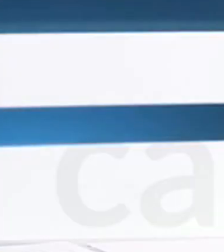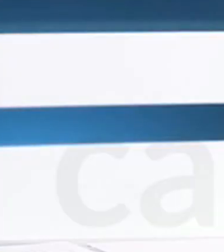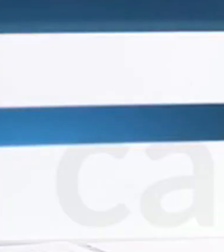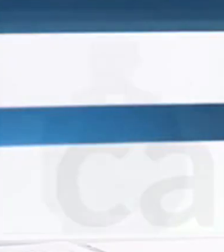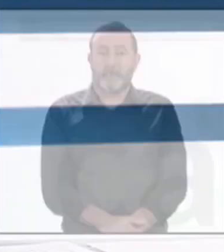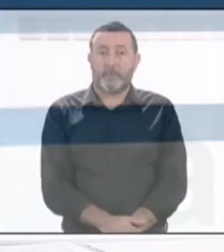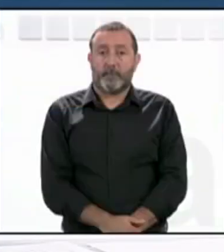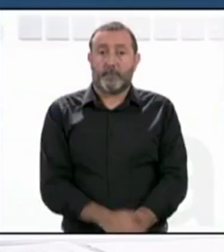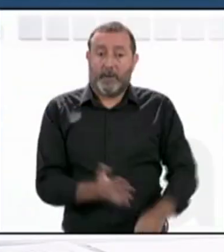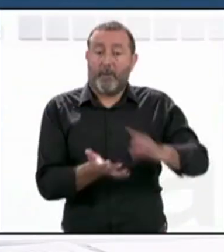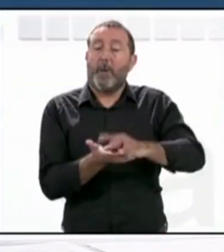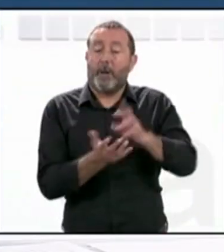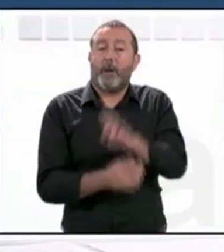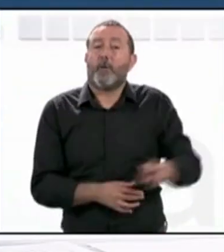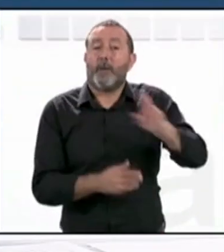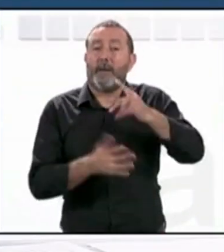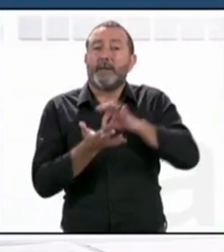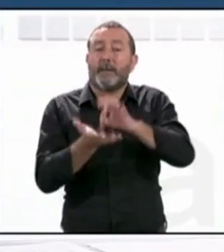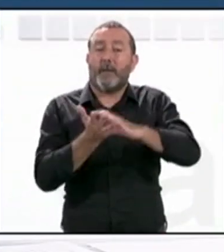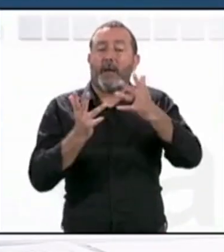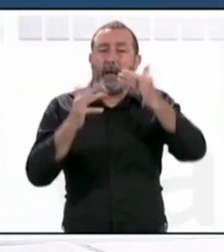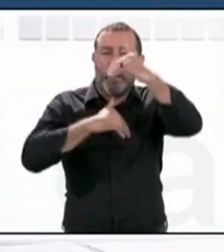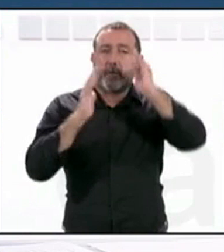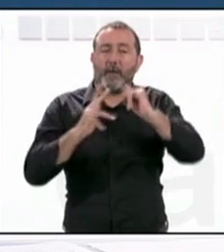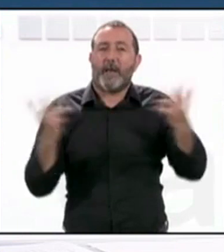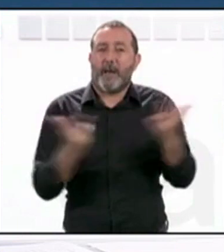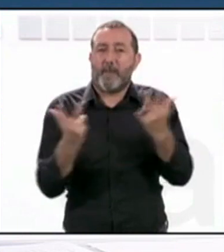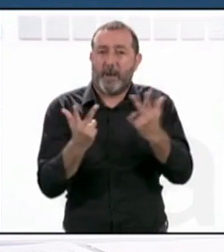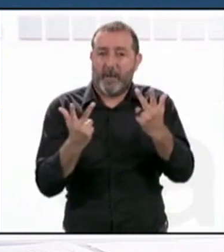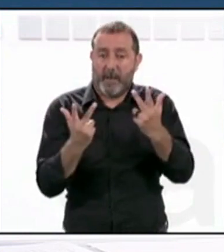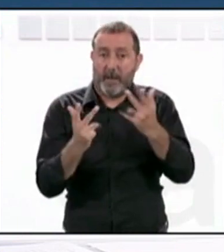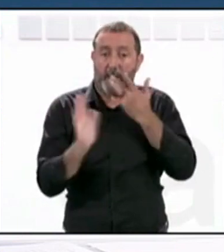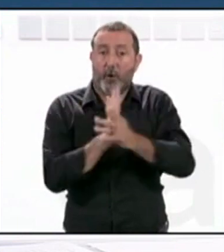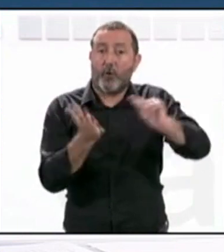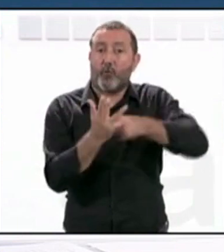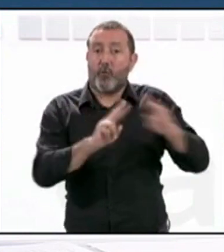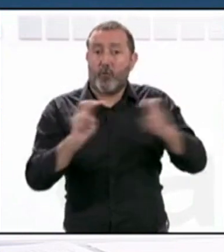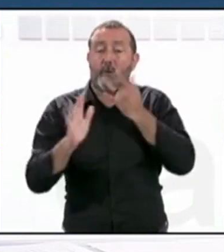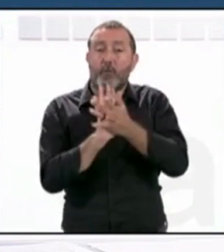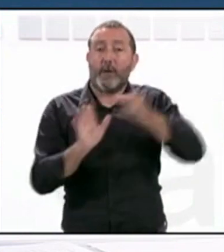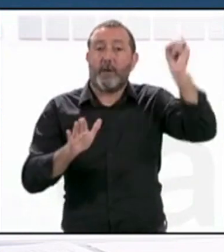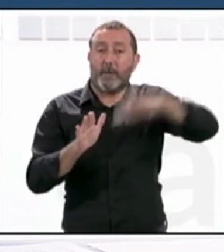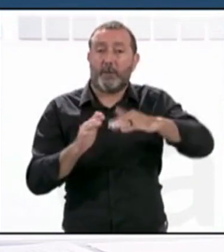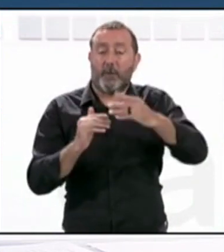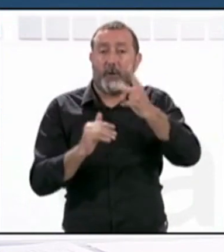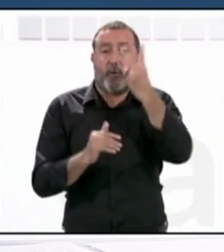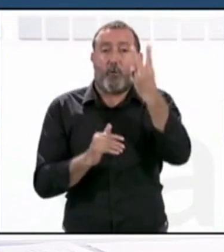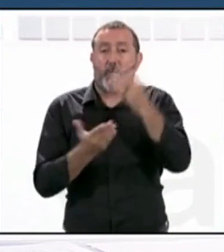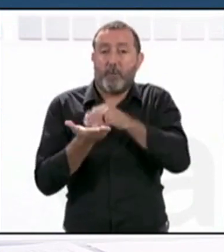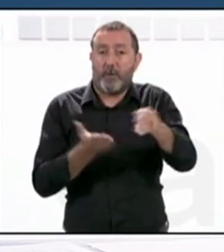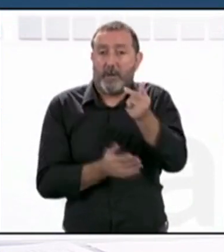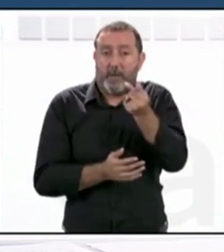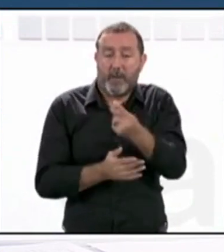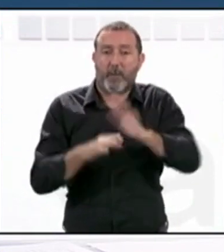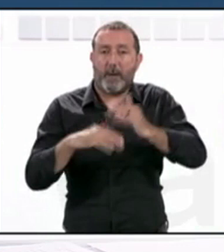Málaga renueva el servicio de atención y llamadas de emergencias. El nuevo contrato supone una inversión de dos millones y medio de euros